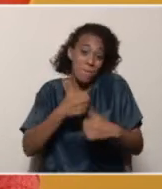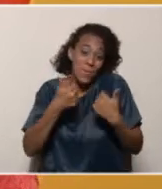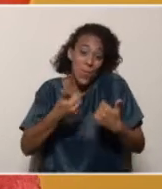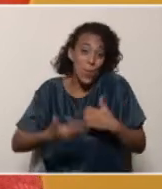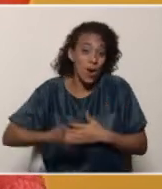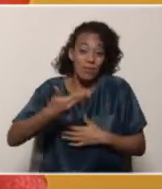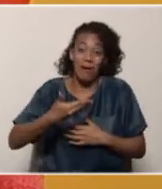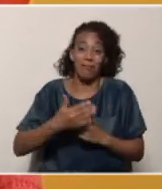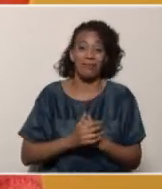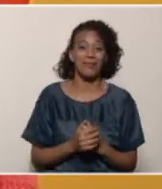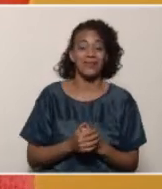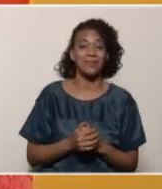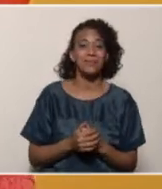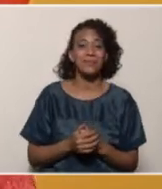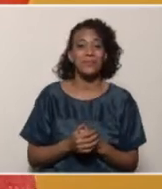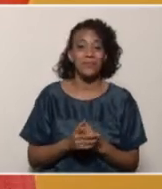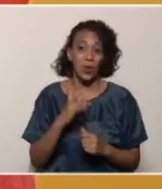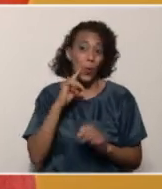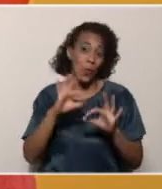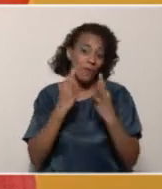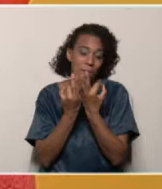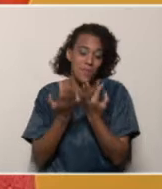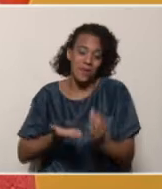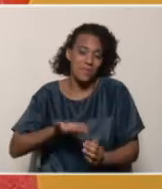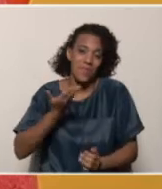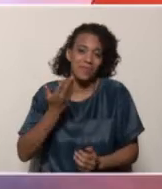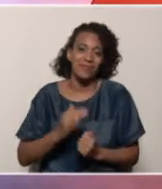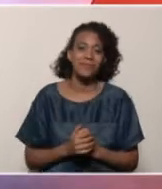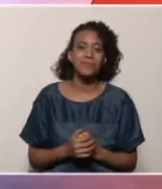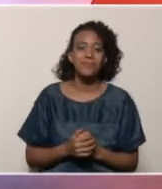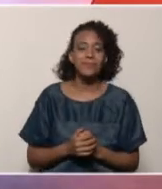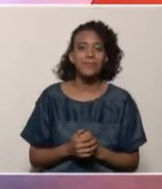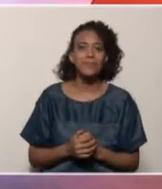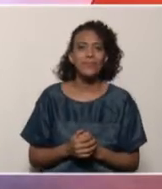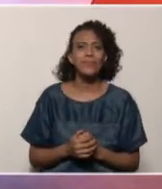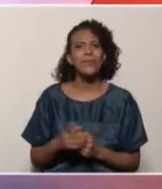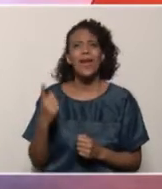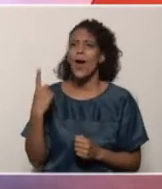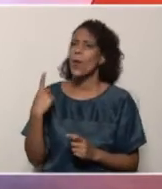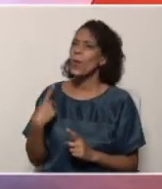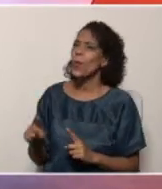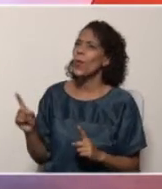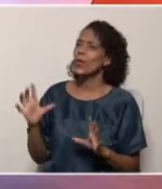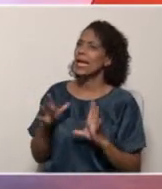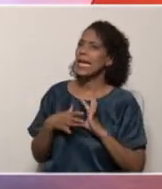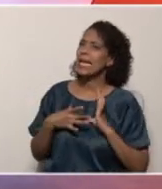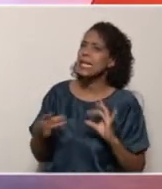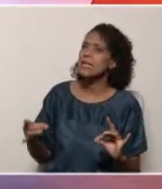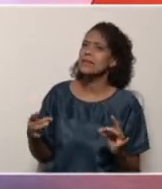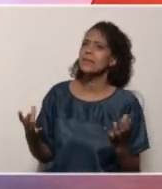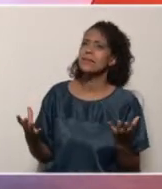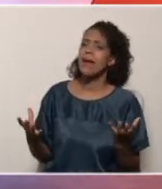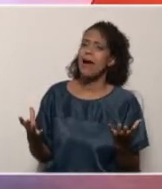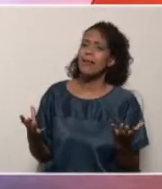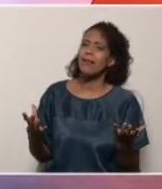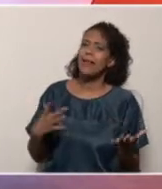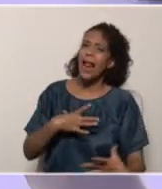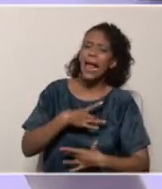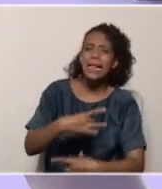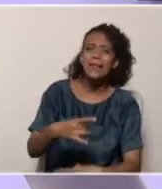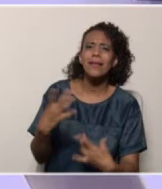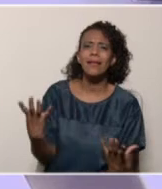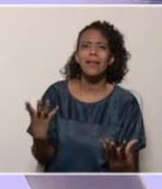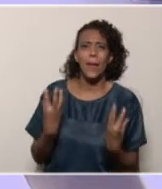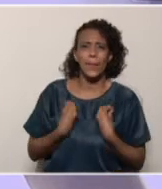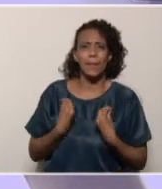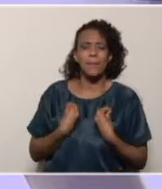nosotros como lo son nuestros miembros familiares. Fíjense que otra cosa que es interesante, María, fue la experiencia vivida